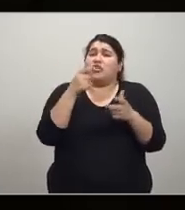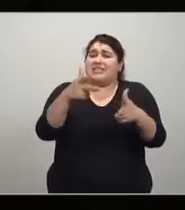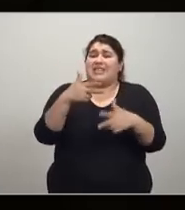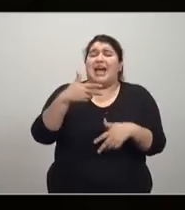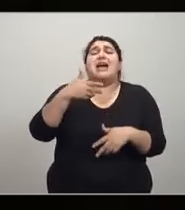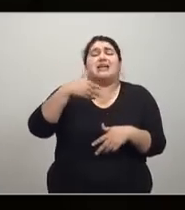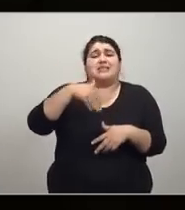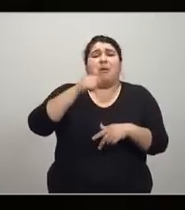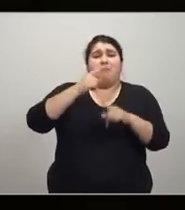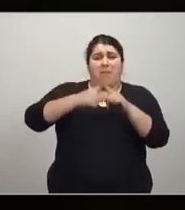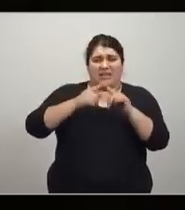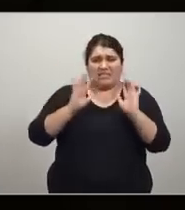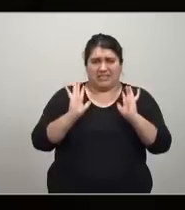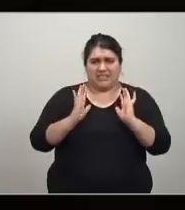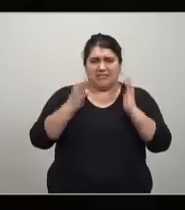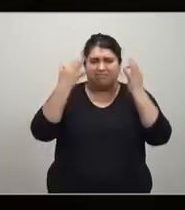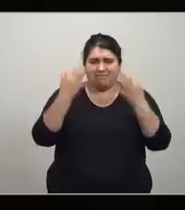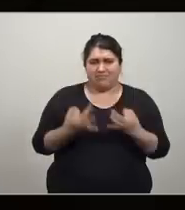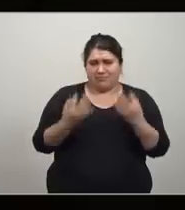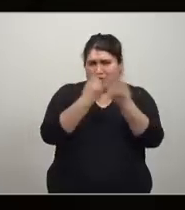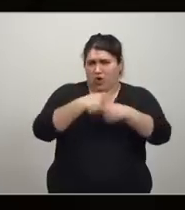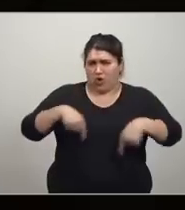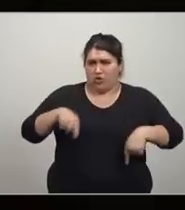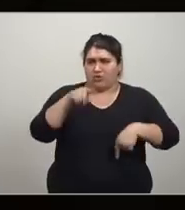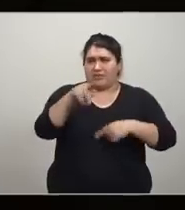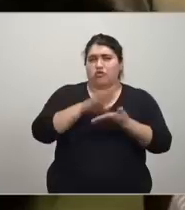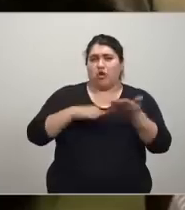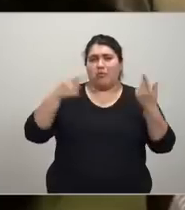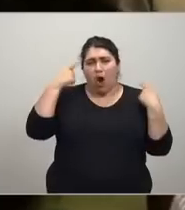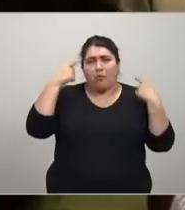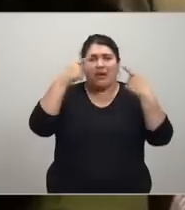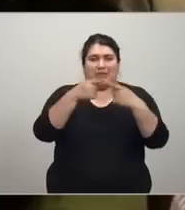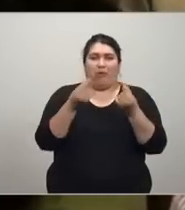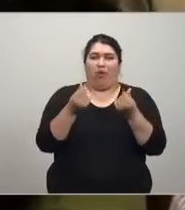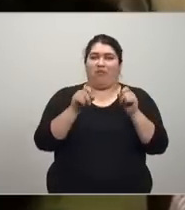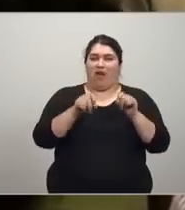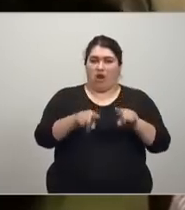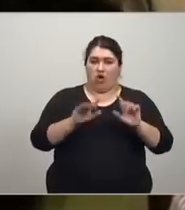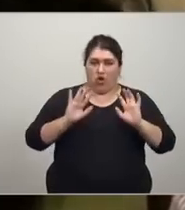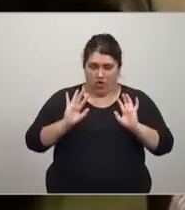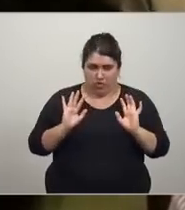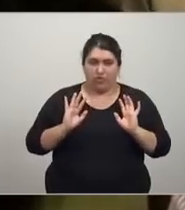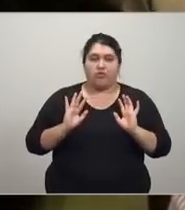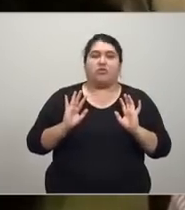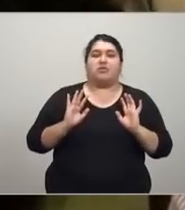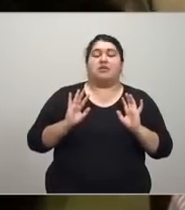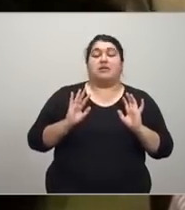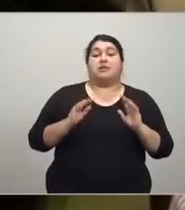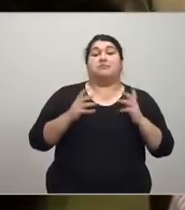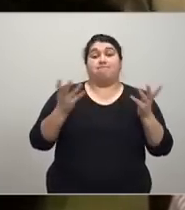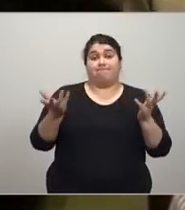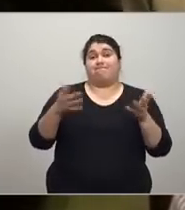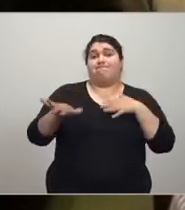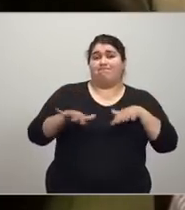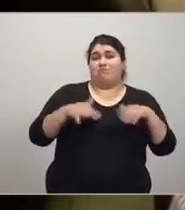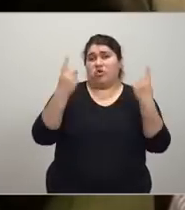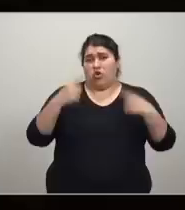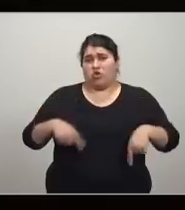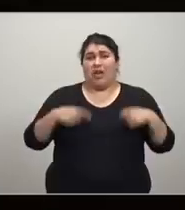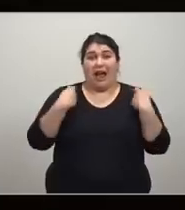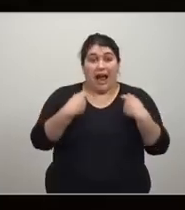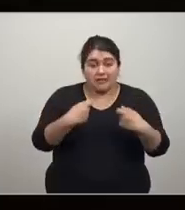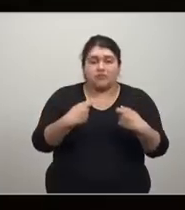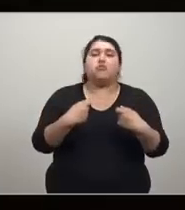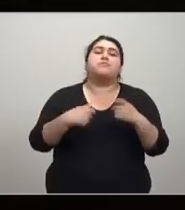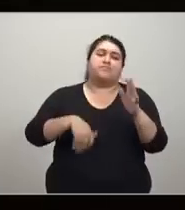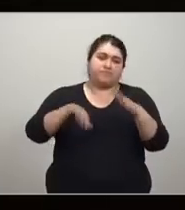Ni Marx logró escapar al encanto de la teoría objetiva del valor. Pero ustedes pueden gastar todo el trabajo humano que quieran, realizar todos los costos que quieran en